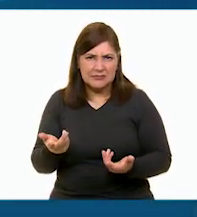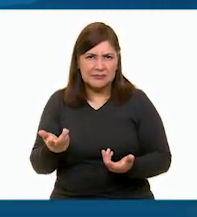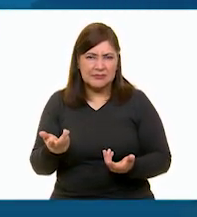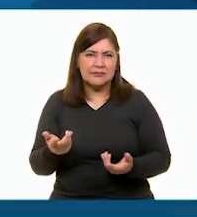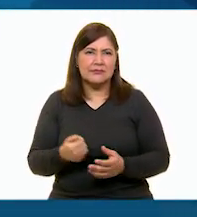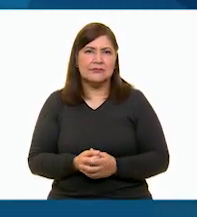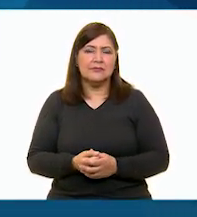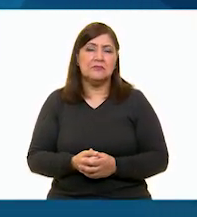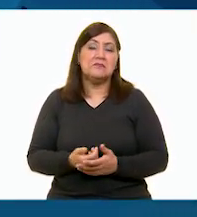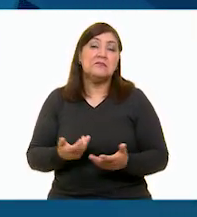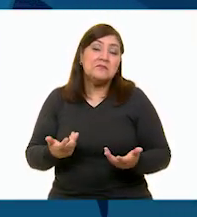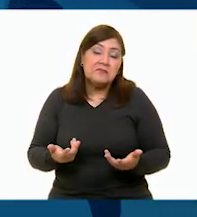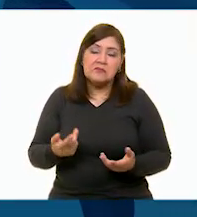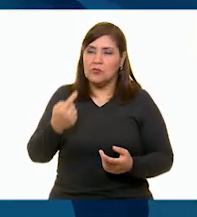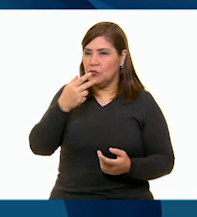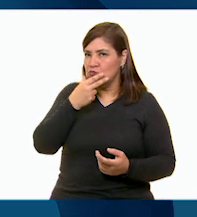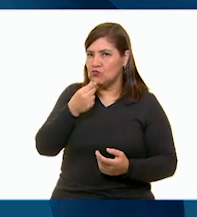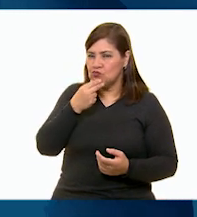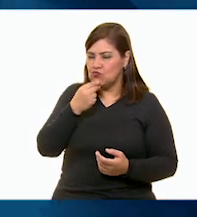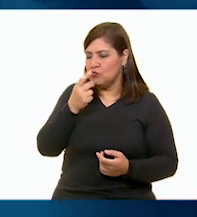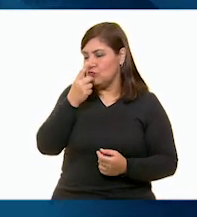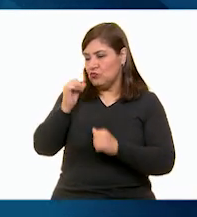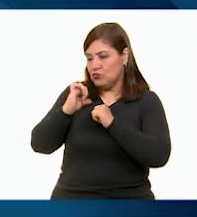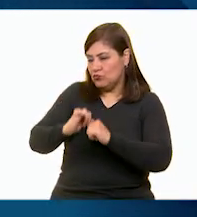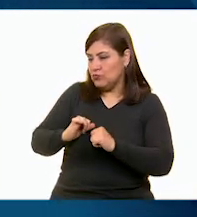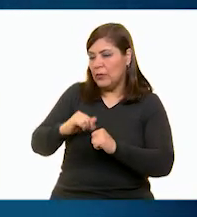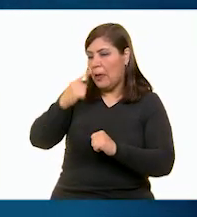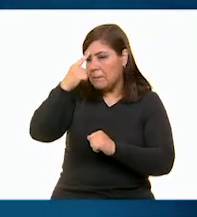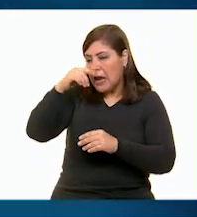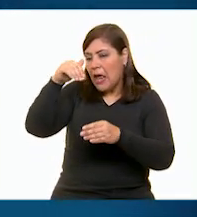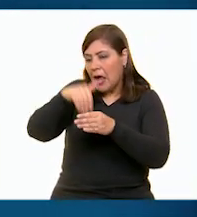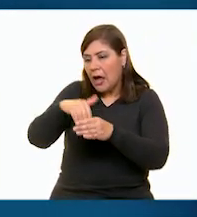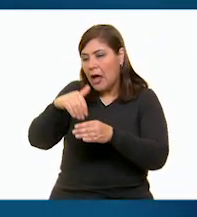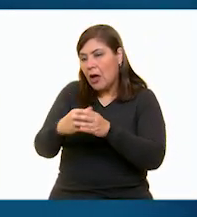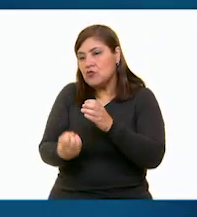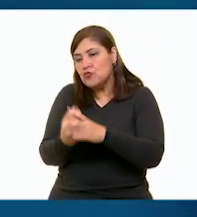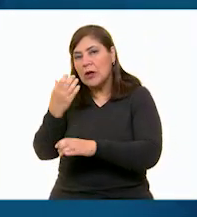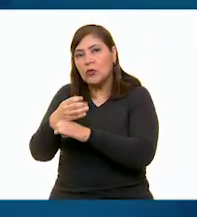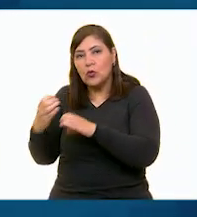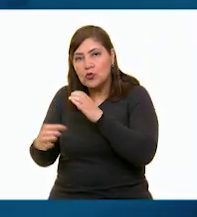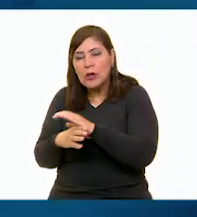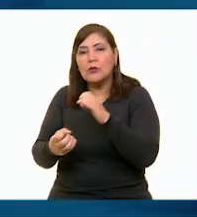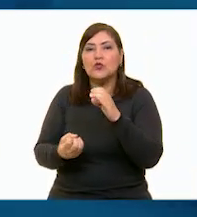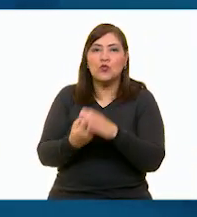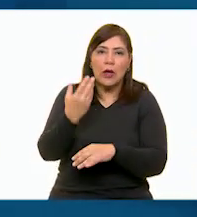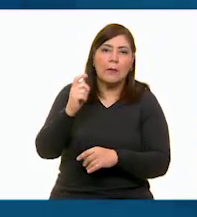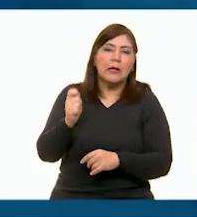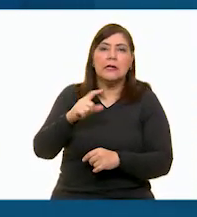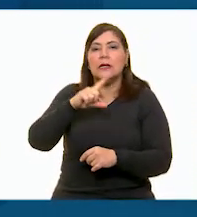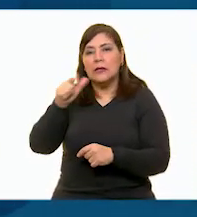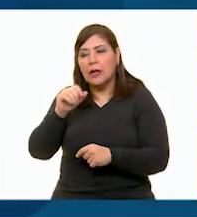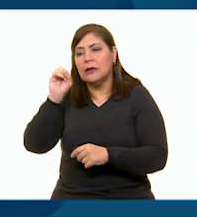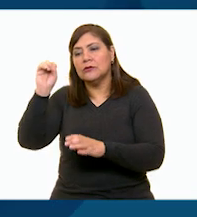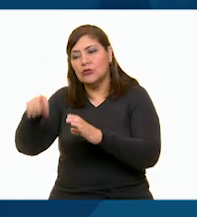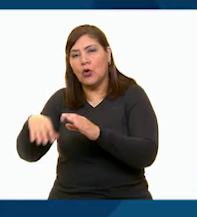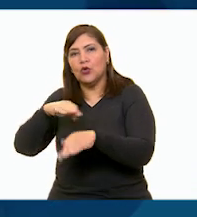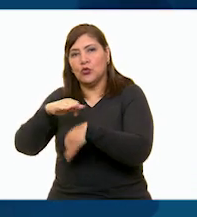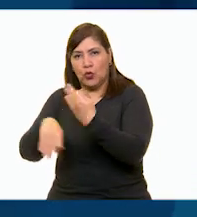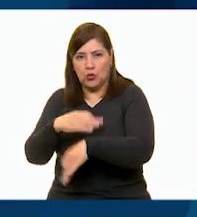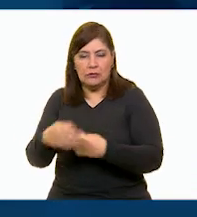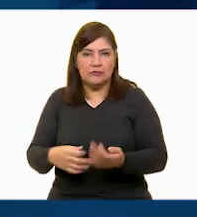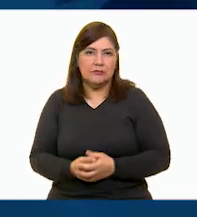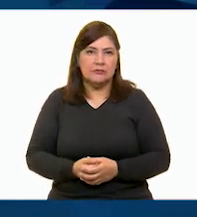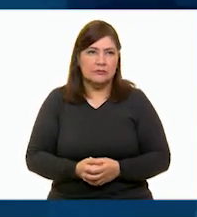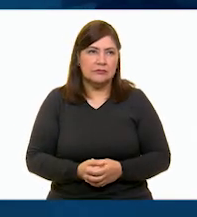Pues para guardar las cosas nuevas en bolsitas nuevas y luego tirar todo.